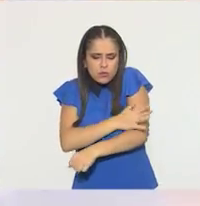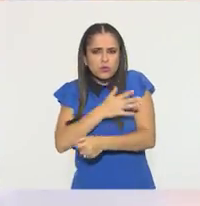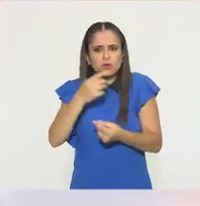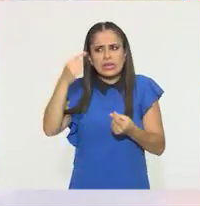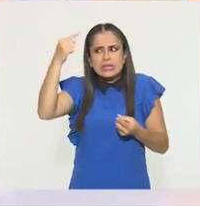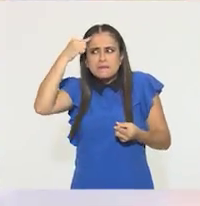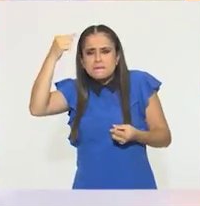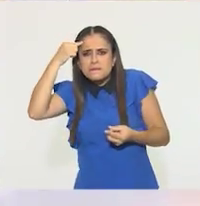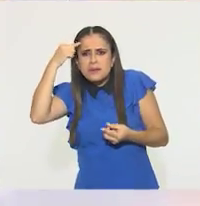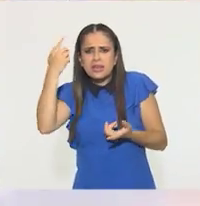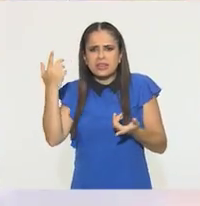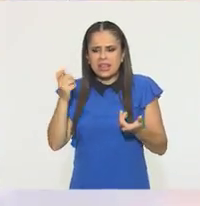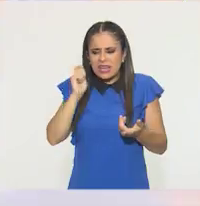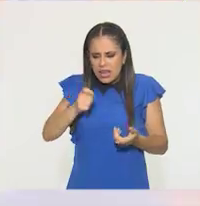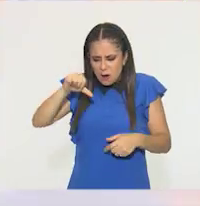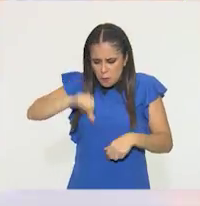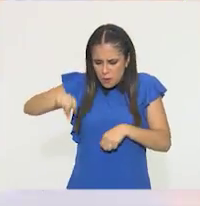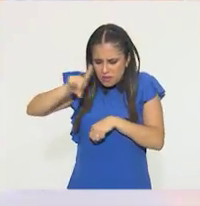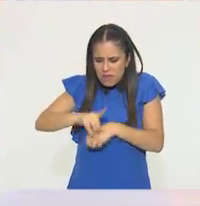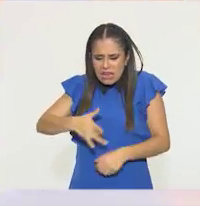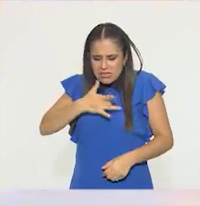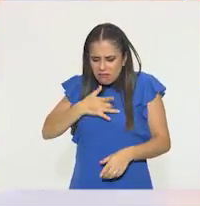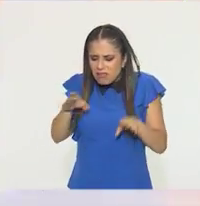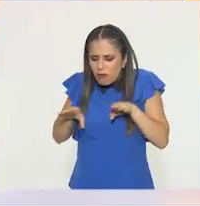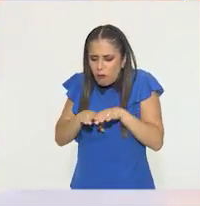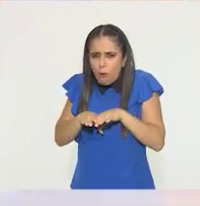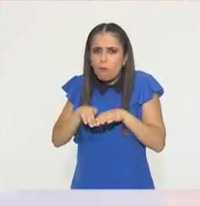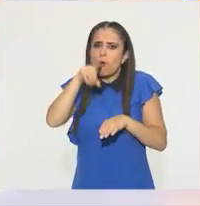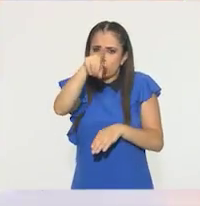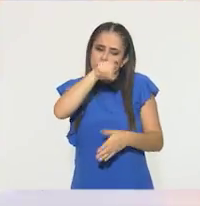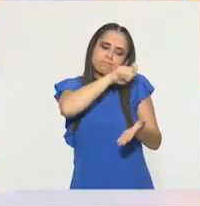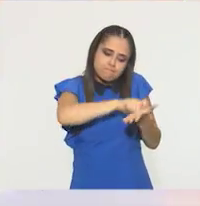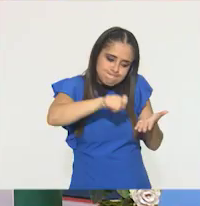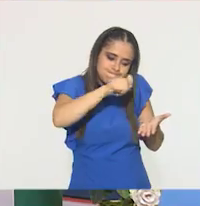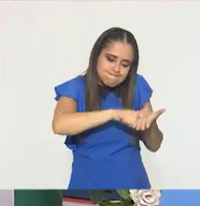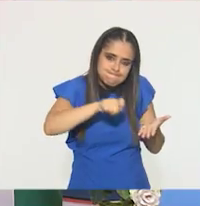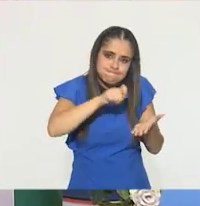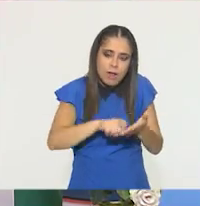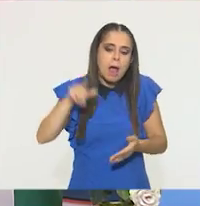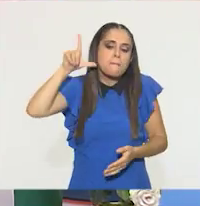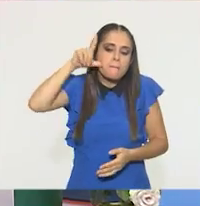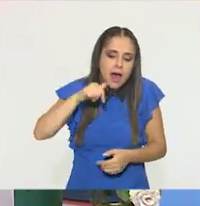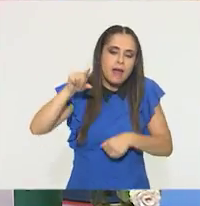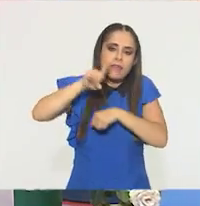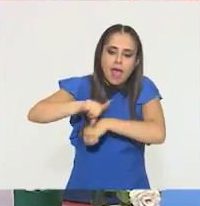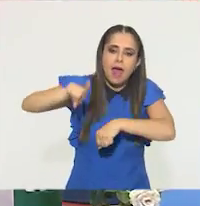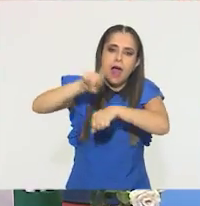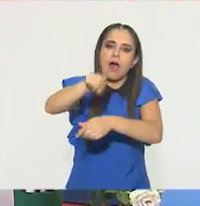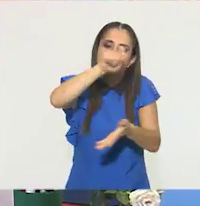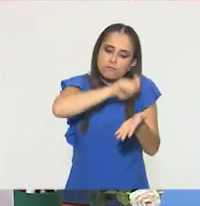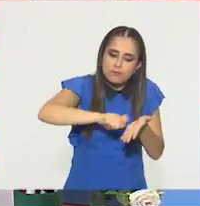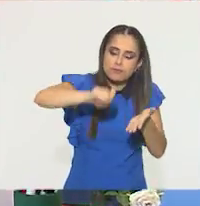poco a poco, va entrando en calma y queda clarita. Podemos pensar mejor.